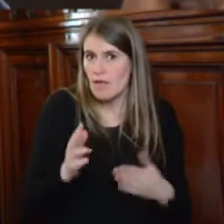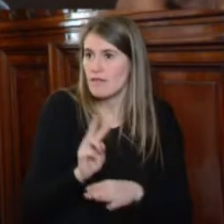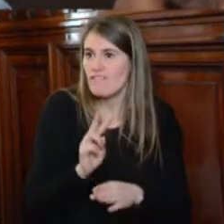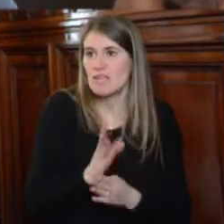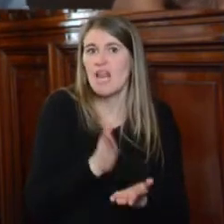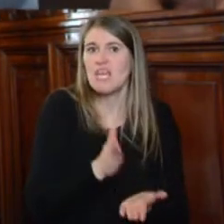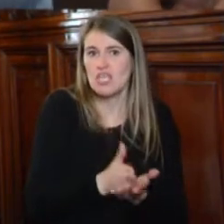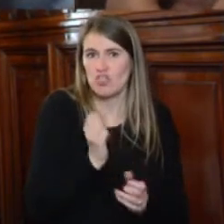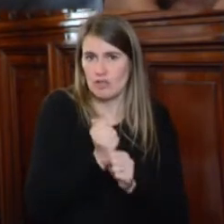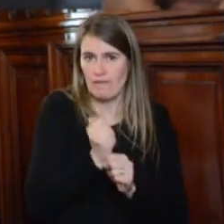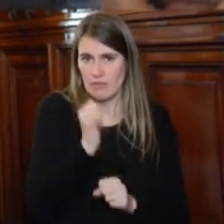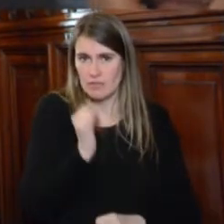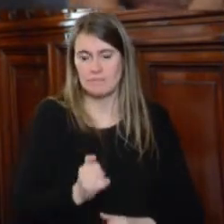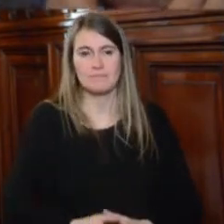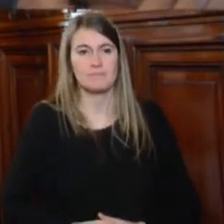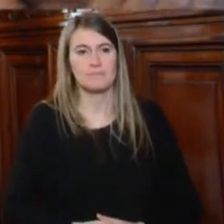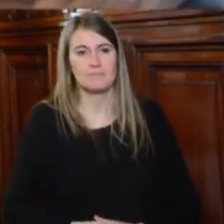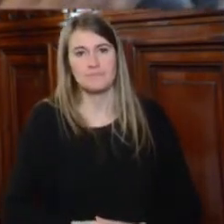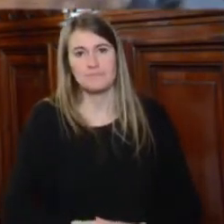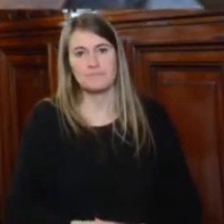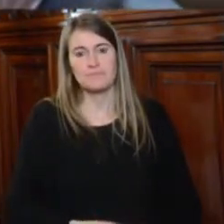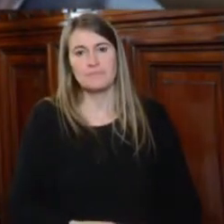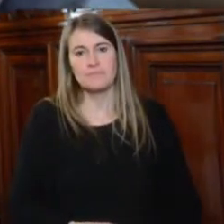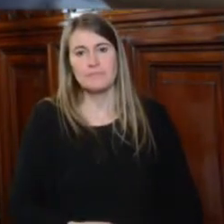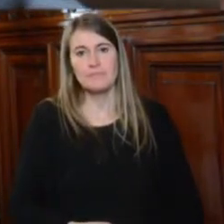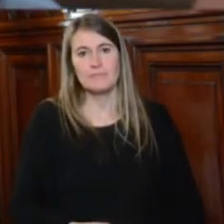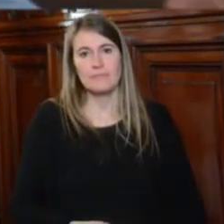Muchas gracias, presidente. Gracias, Comisionado Vargas.